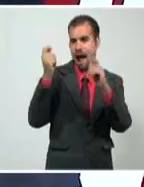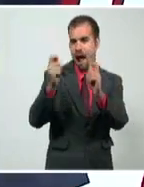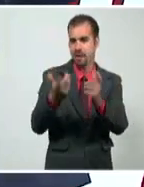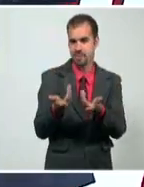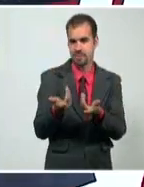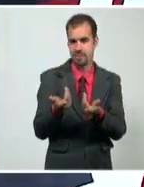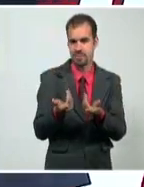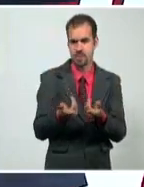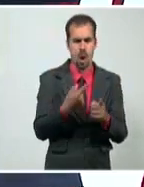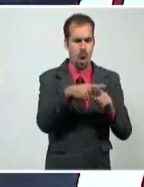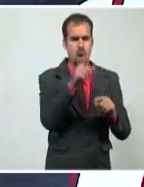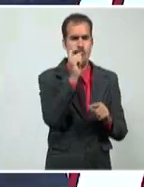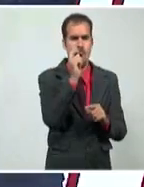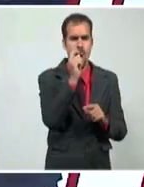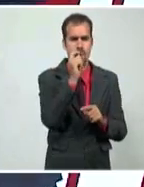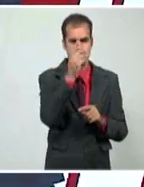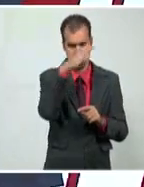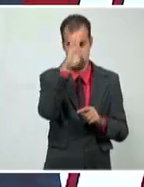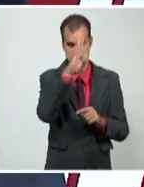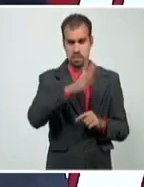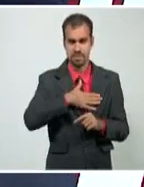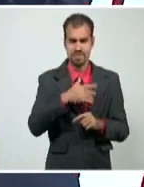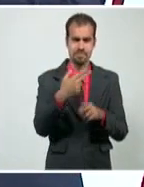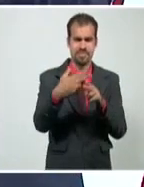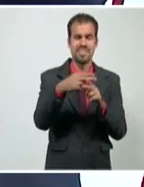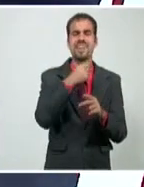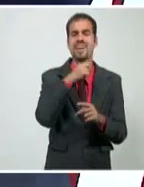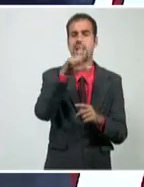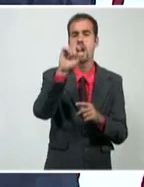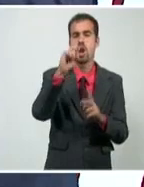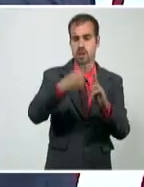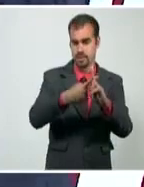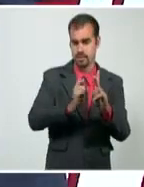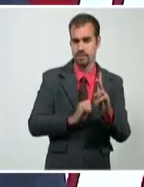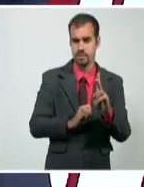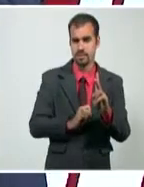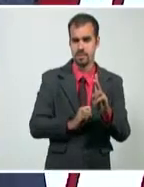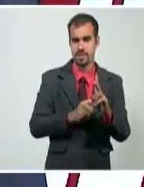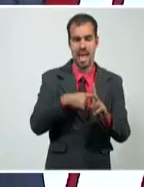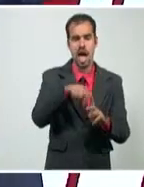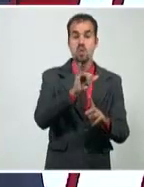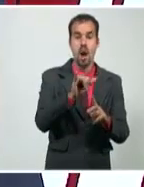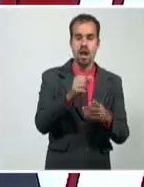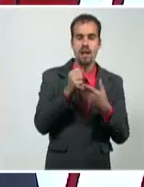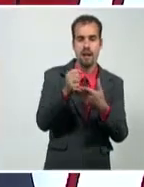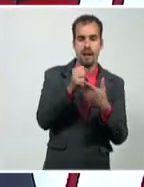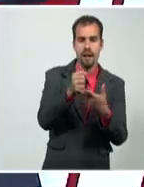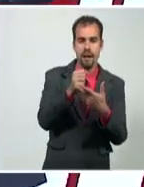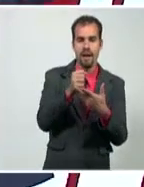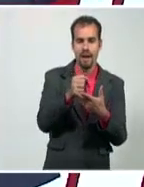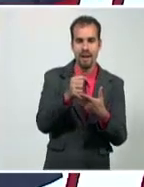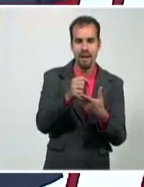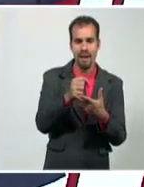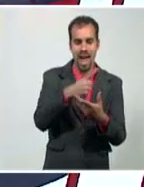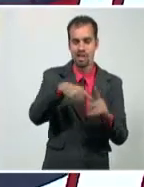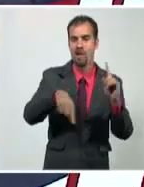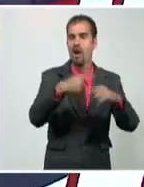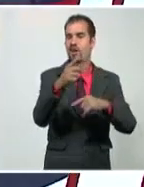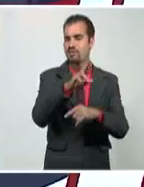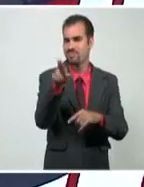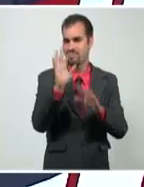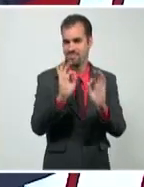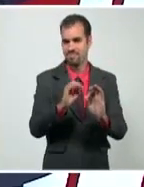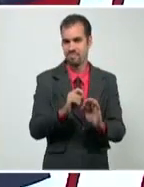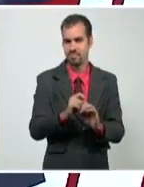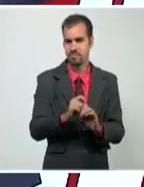a un cubano, se nombra Eloy Viera, asesora legalmente a la plataforma anticubana el toque, el toque que opera con fondos de una